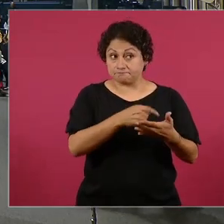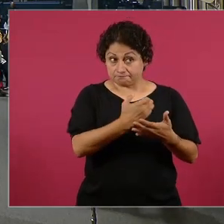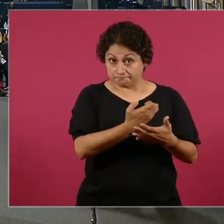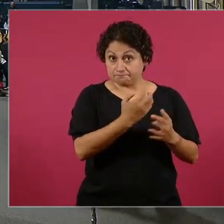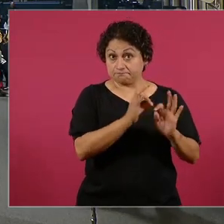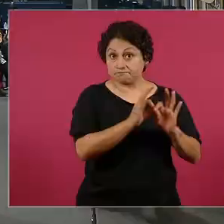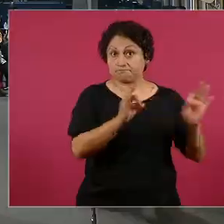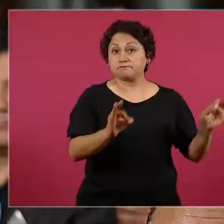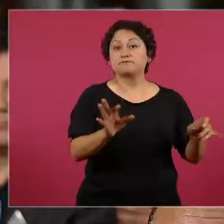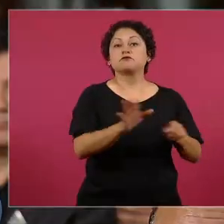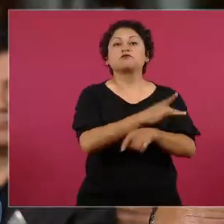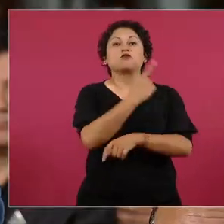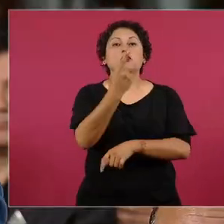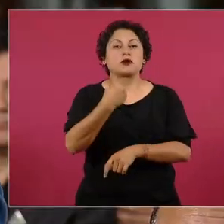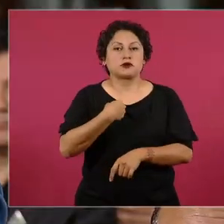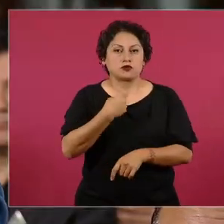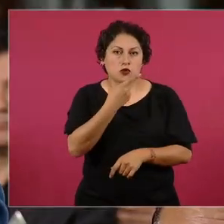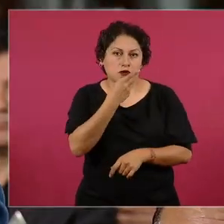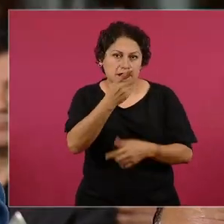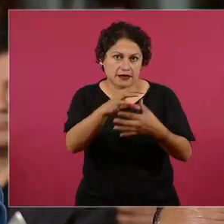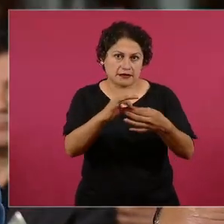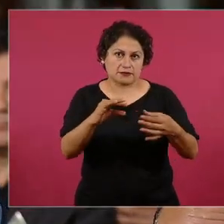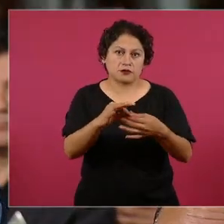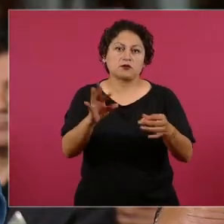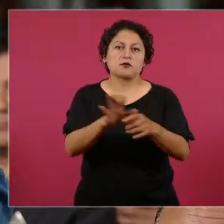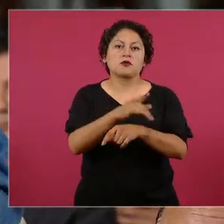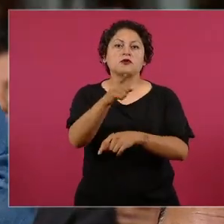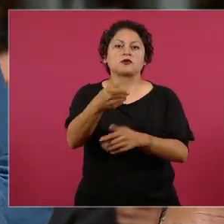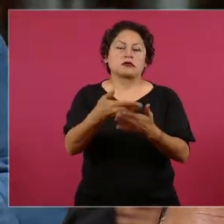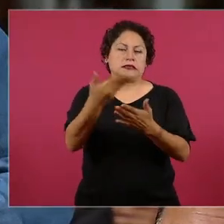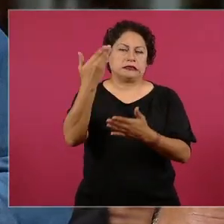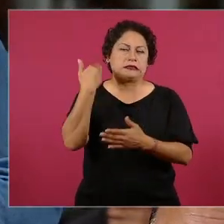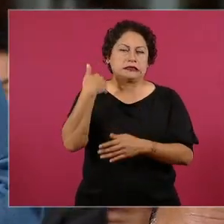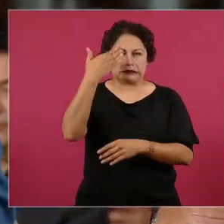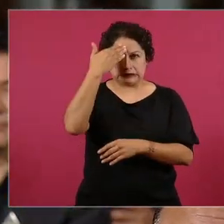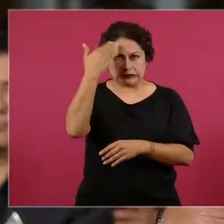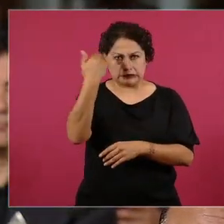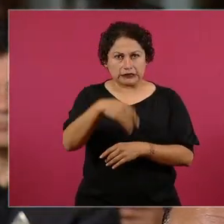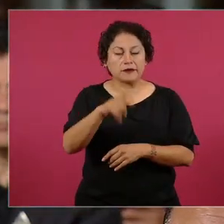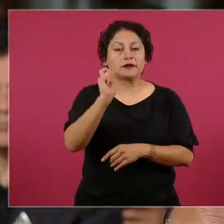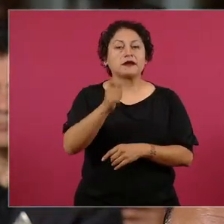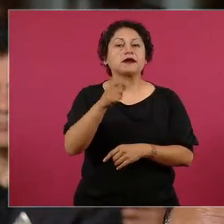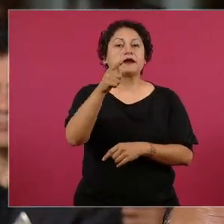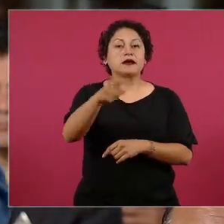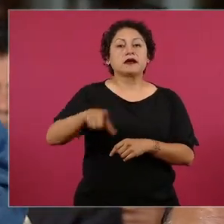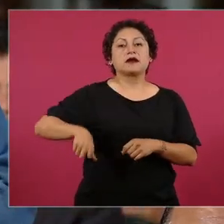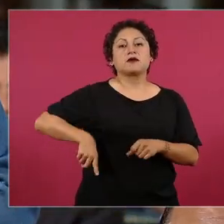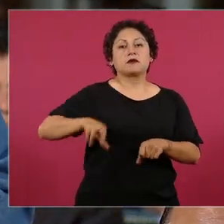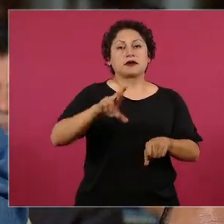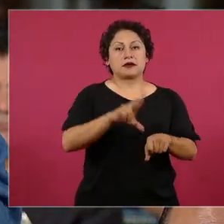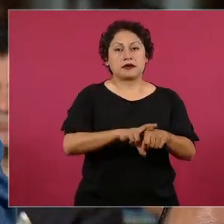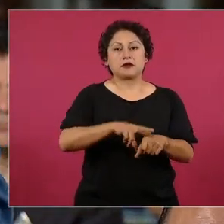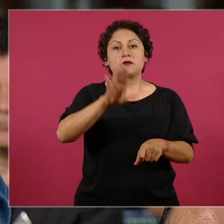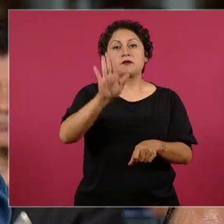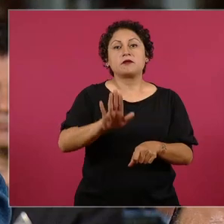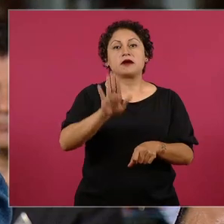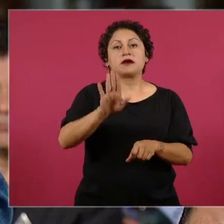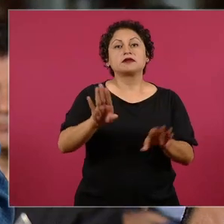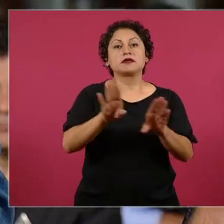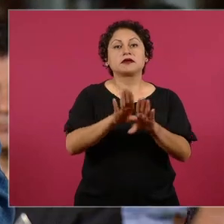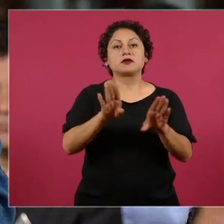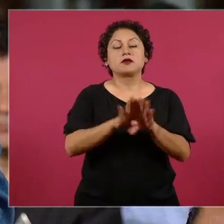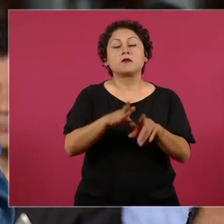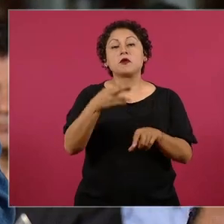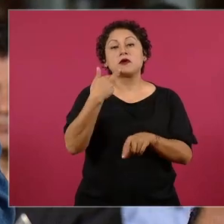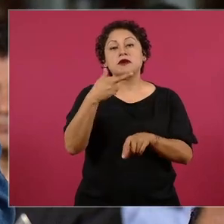referencia al exgobernador, en días pasados, como bien lo sabe, se ha manejado aquí en la mañanera, pues se quiso ser detenido aquí en un restaurante